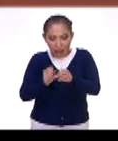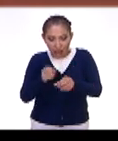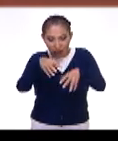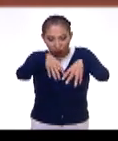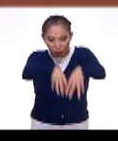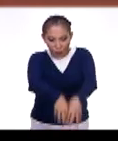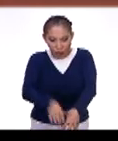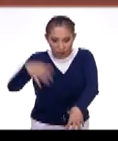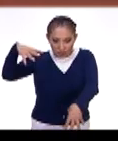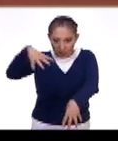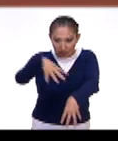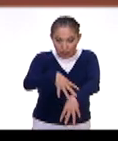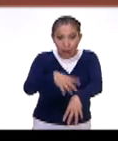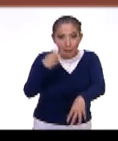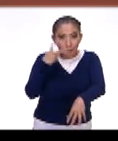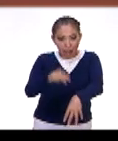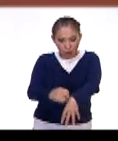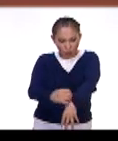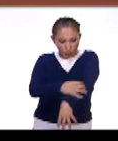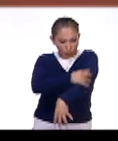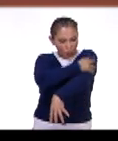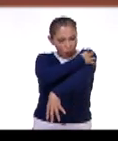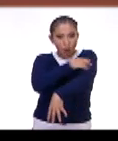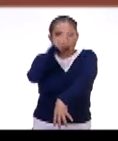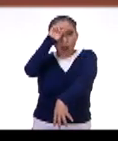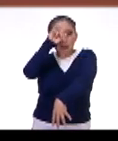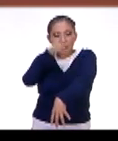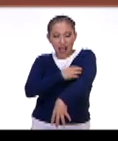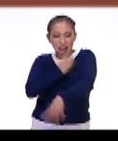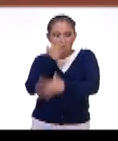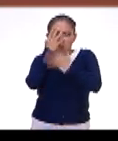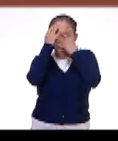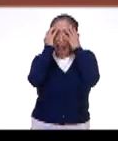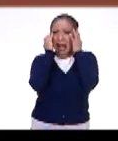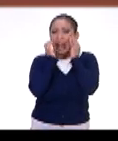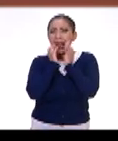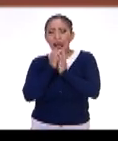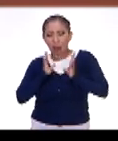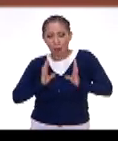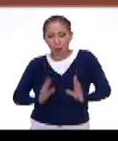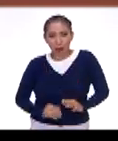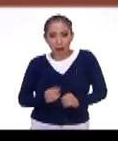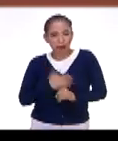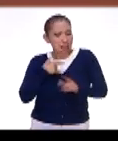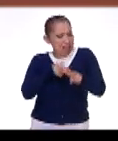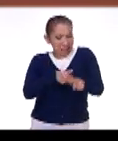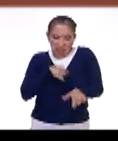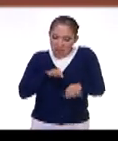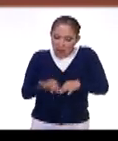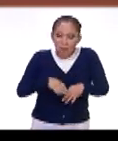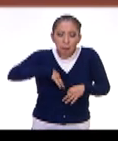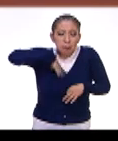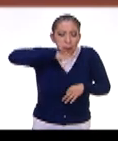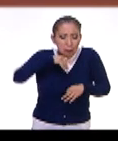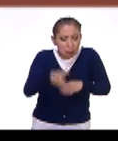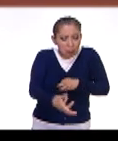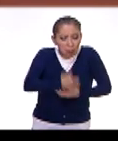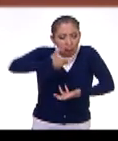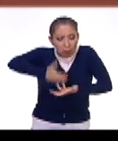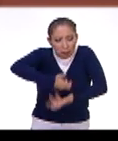manos así en directo, pero se le suben las hormigas a la cara, al cuerpo y tal, y ellos siguen trabajando como...